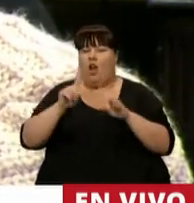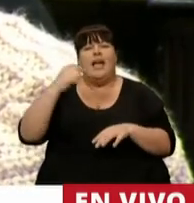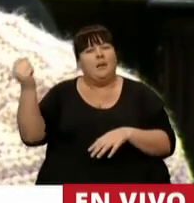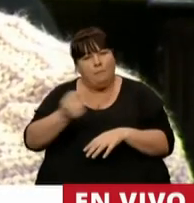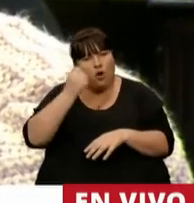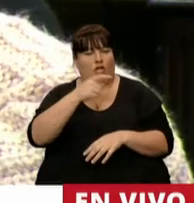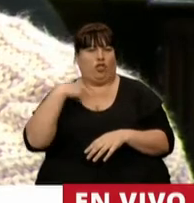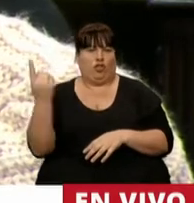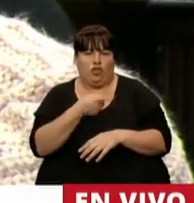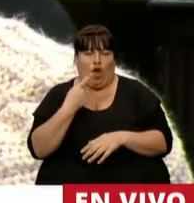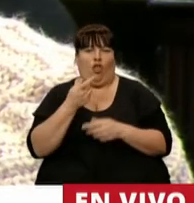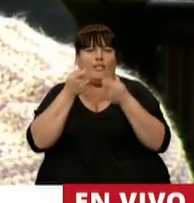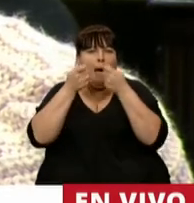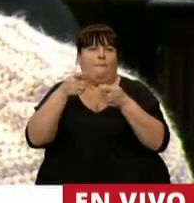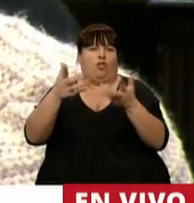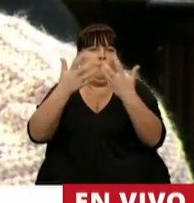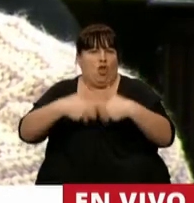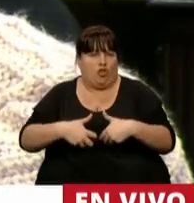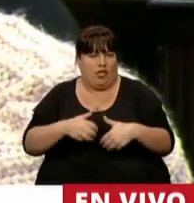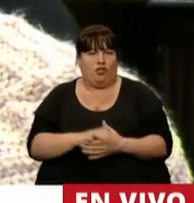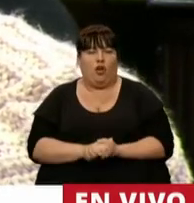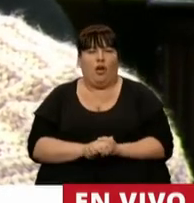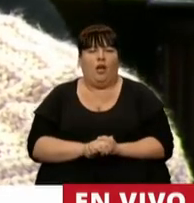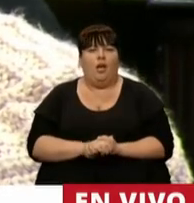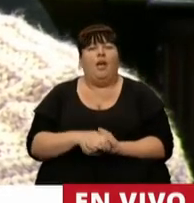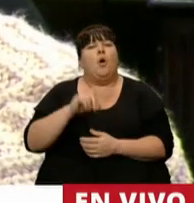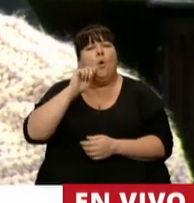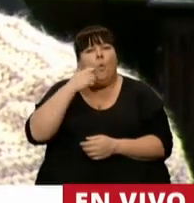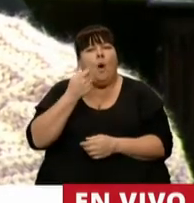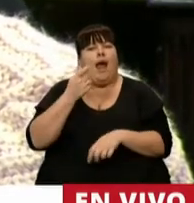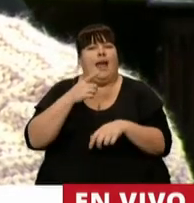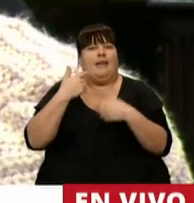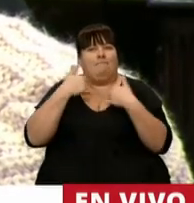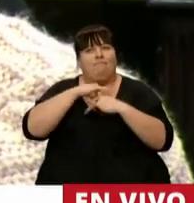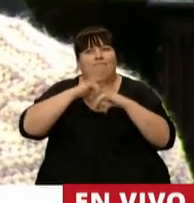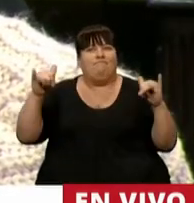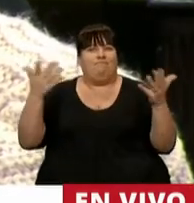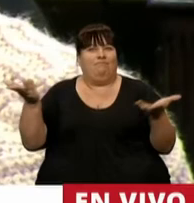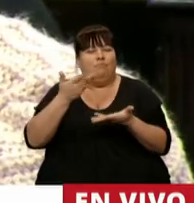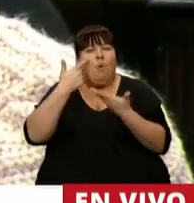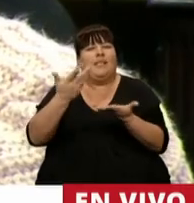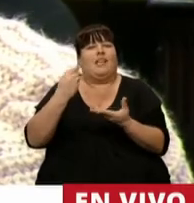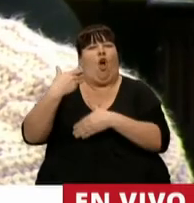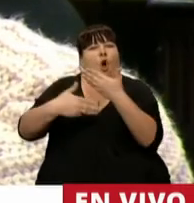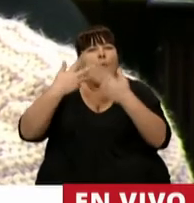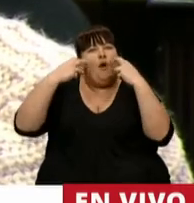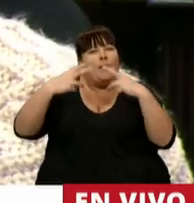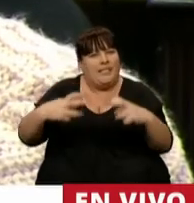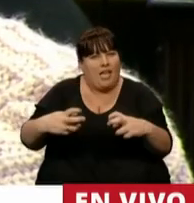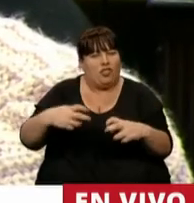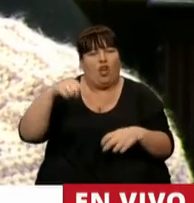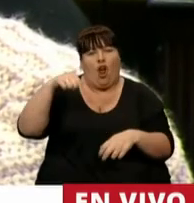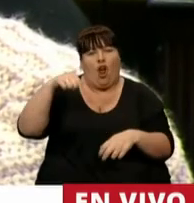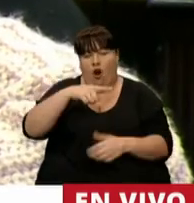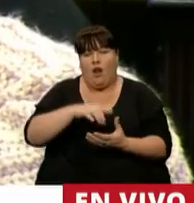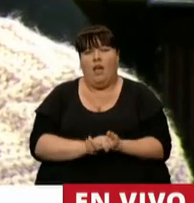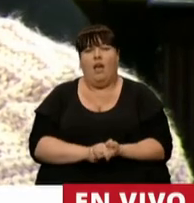sería importante que todos podamos acompañar este proyecto, y sería una muy buena señal, un buen mensaje para todo el procedimiento de investigación que se está